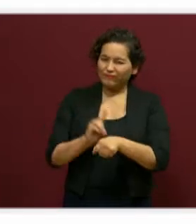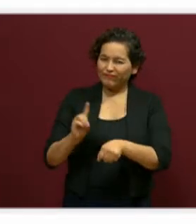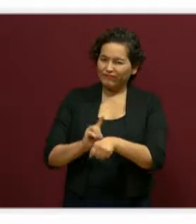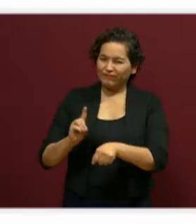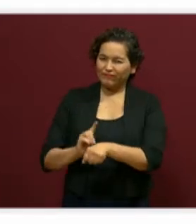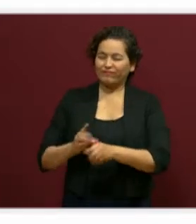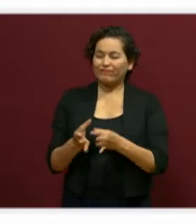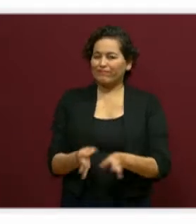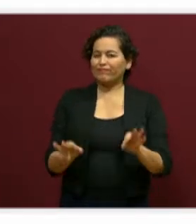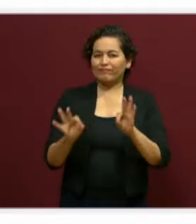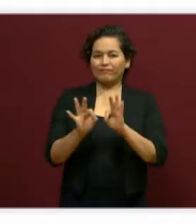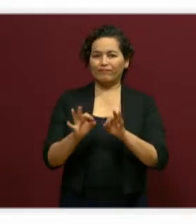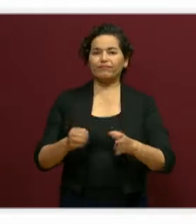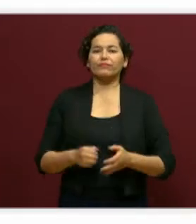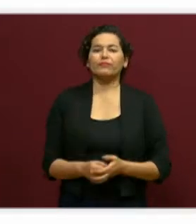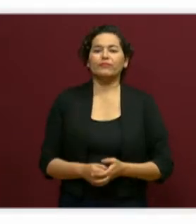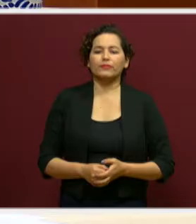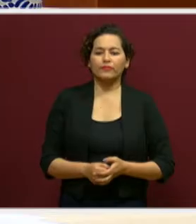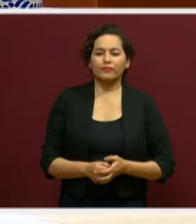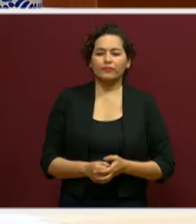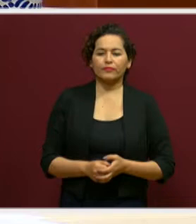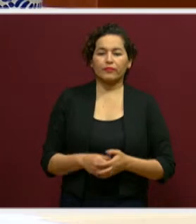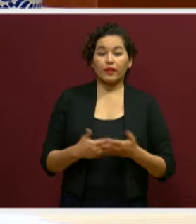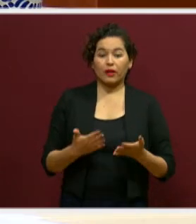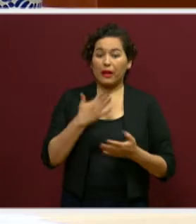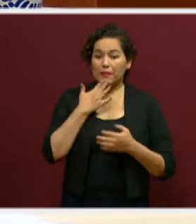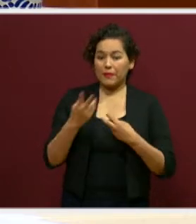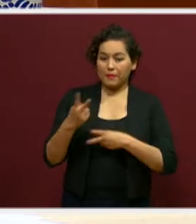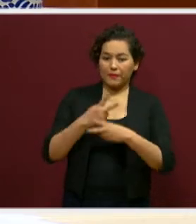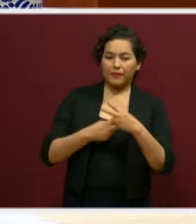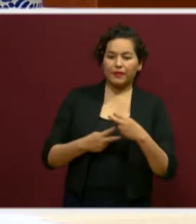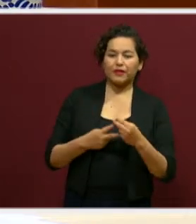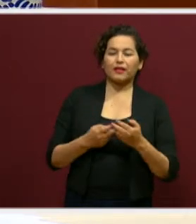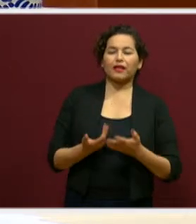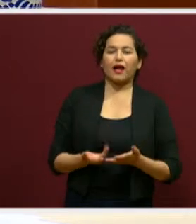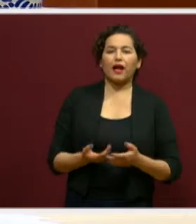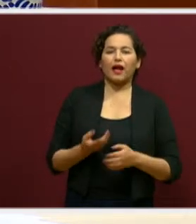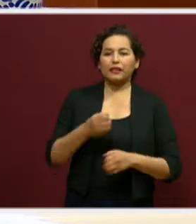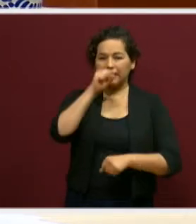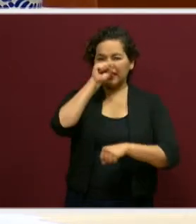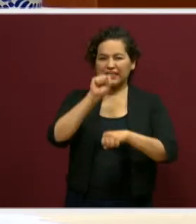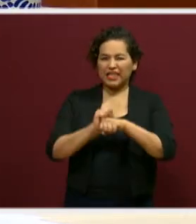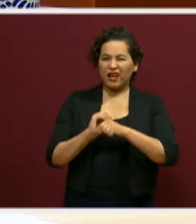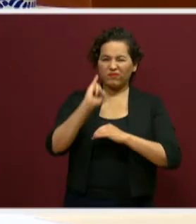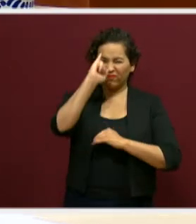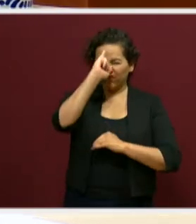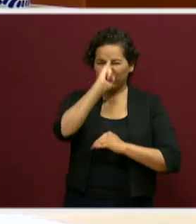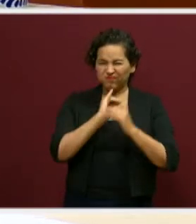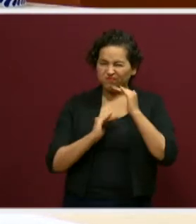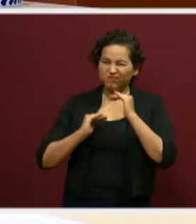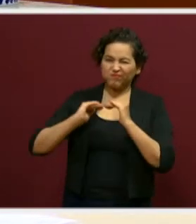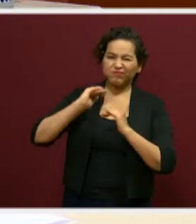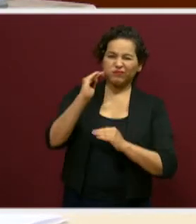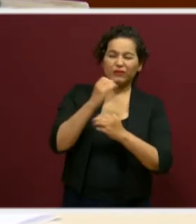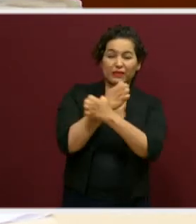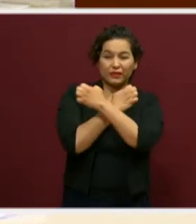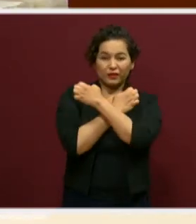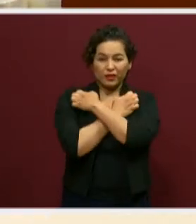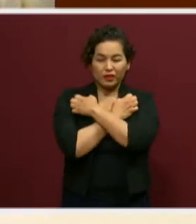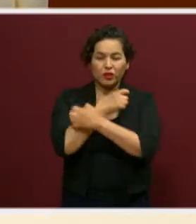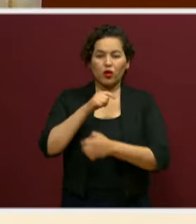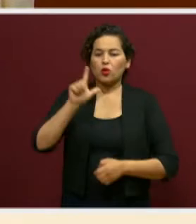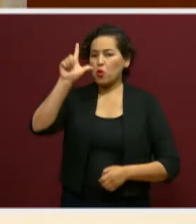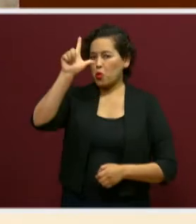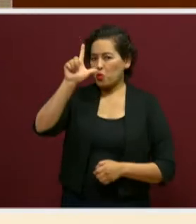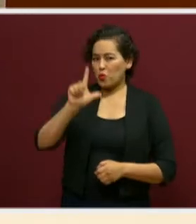importante. Y vamos a dar la bienvenida al secretario de Educación que nos acompaña como todos los lunes en este